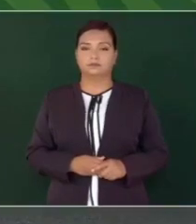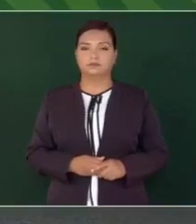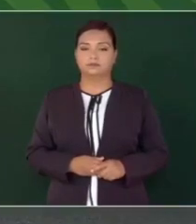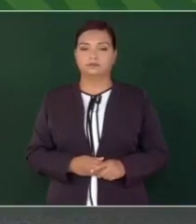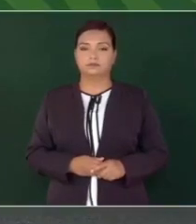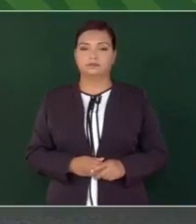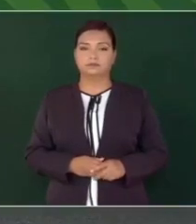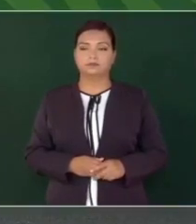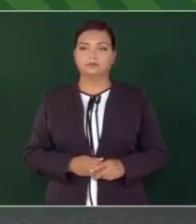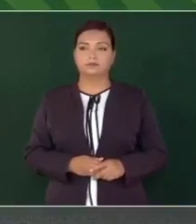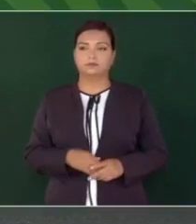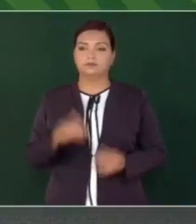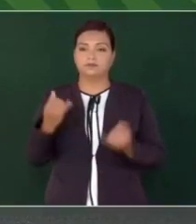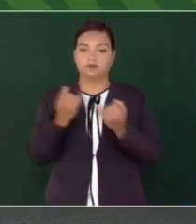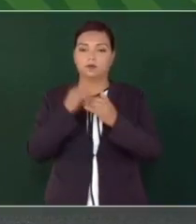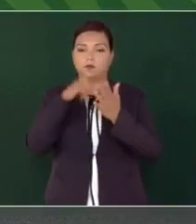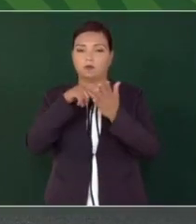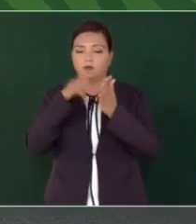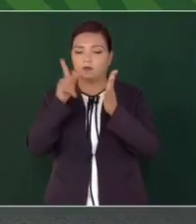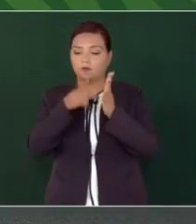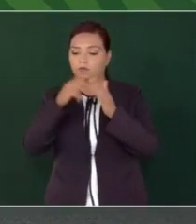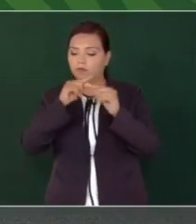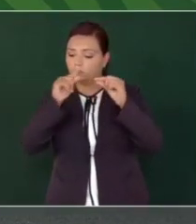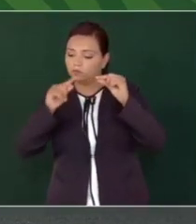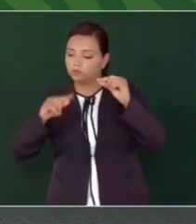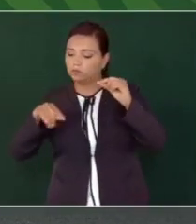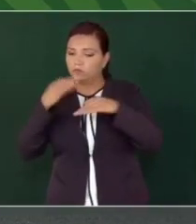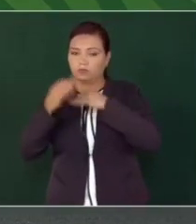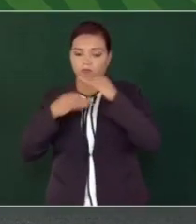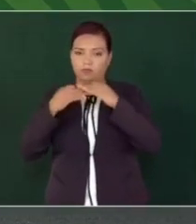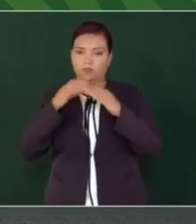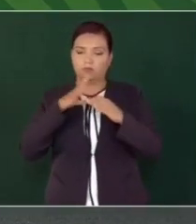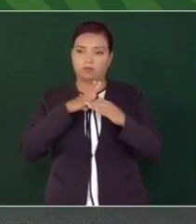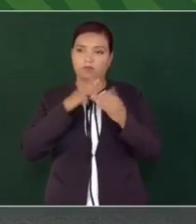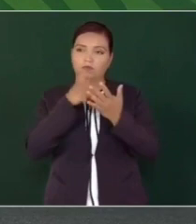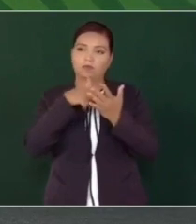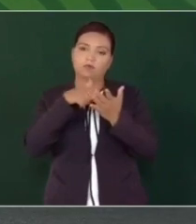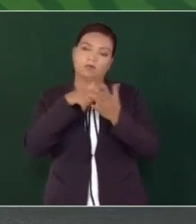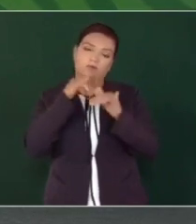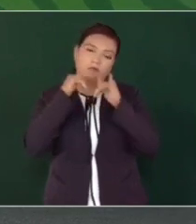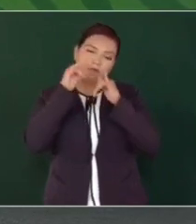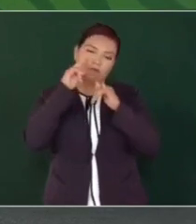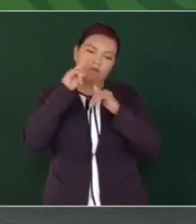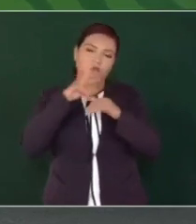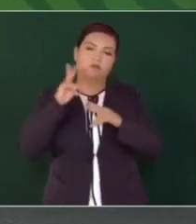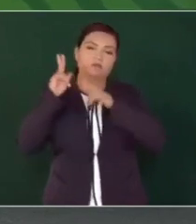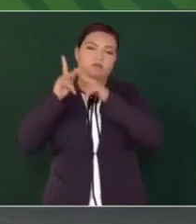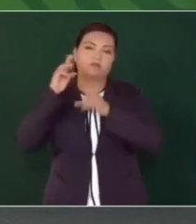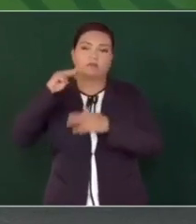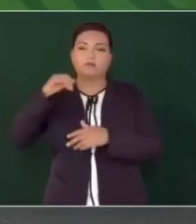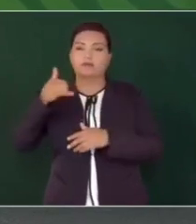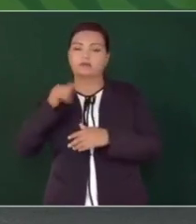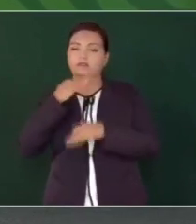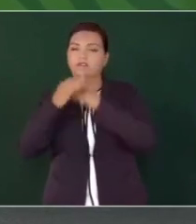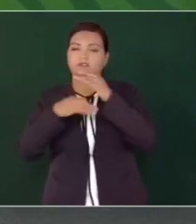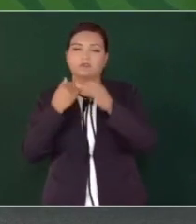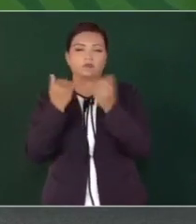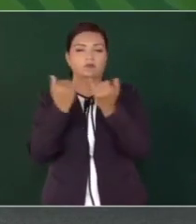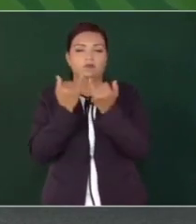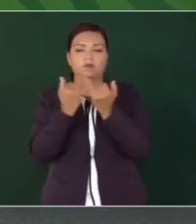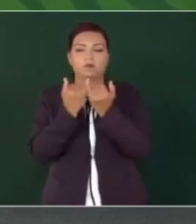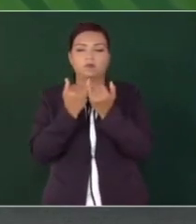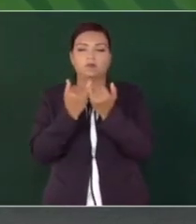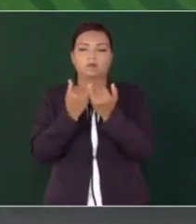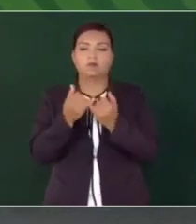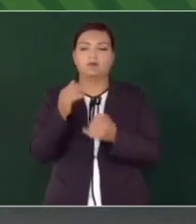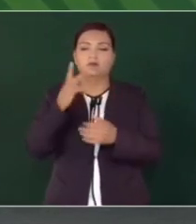Y ya también para acá todo es el Tren Maya, todo, todo ya es de